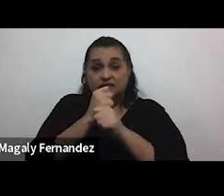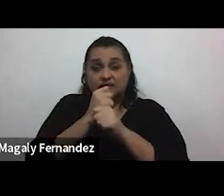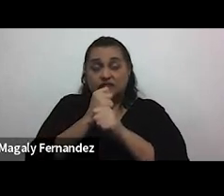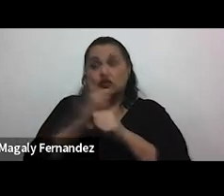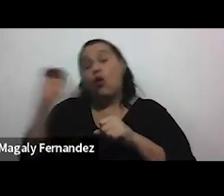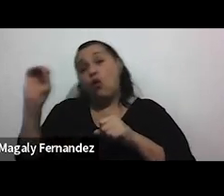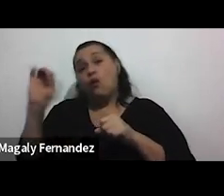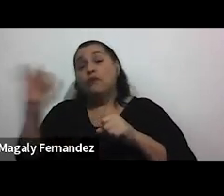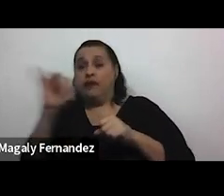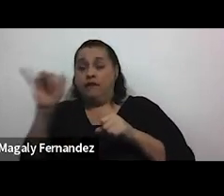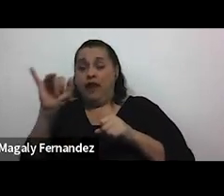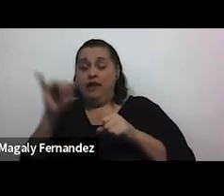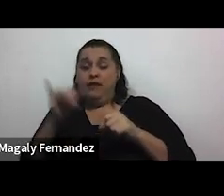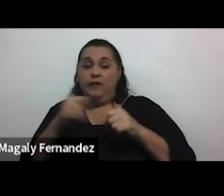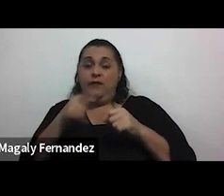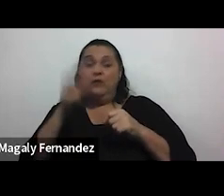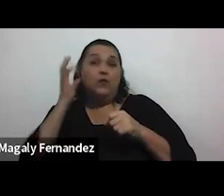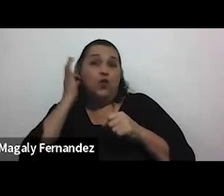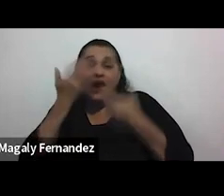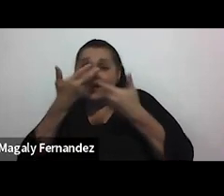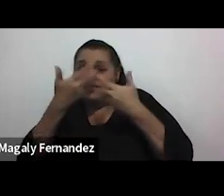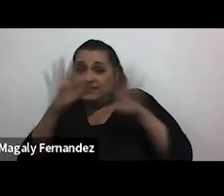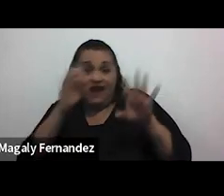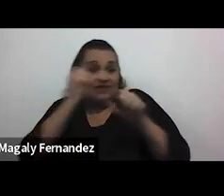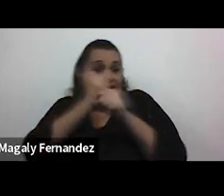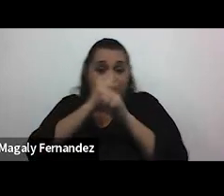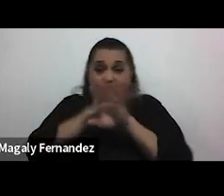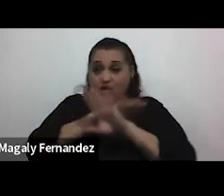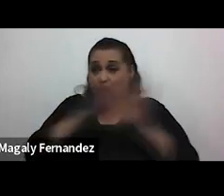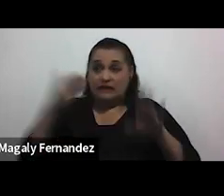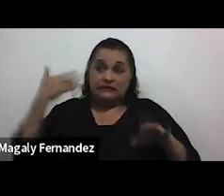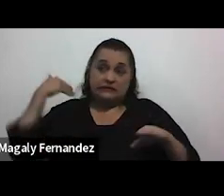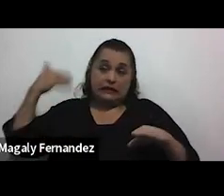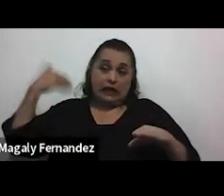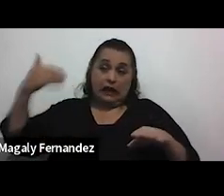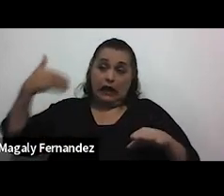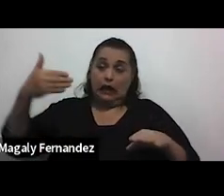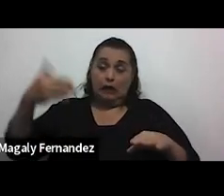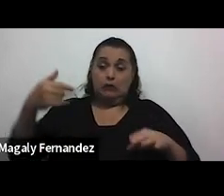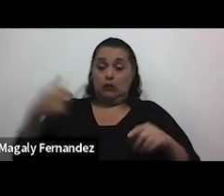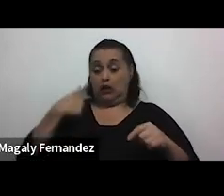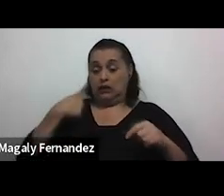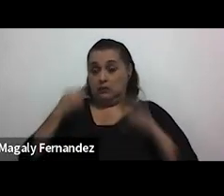incluso ha perdido tal vez la costumbre en cuanto a la posibilidad de encargarse